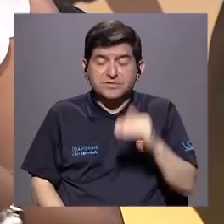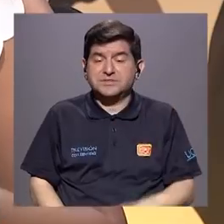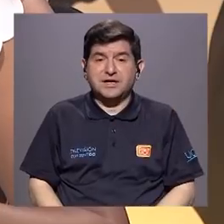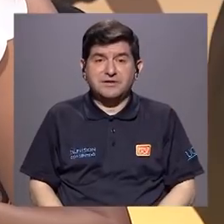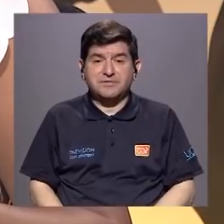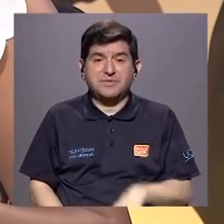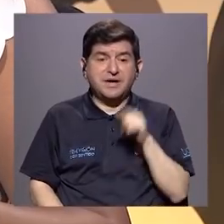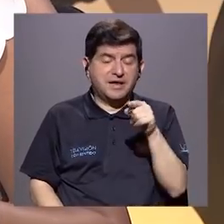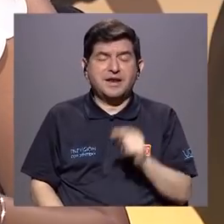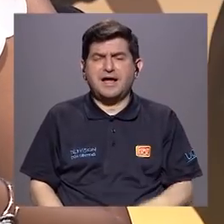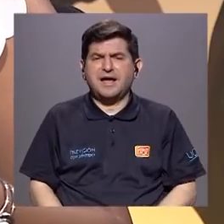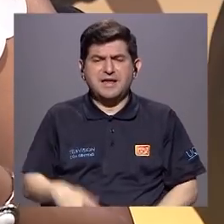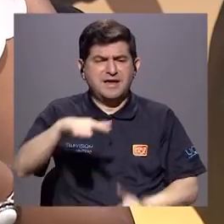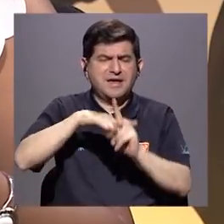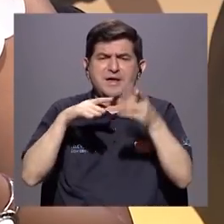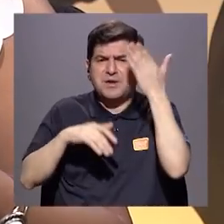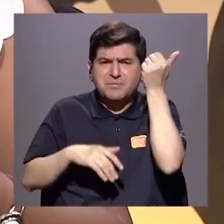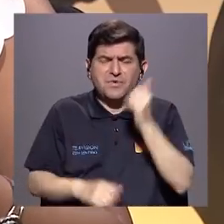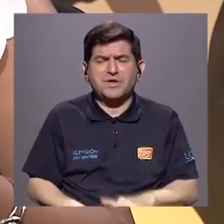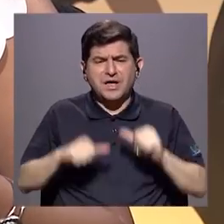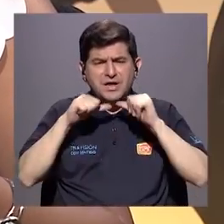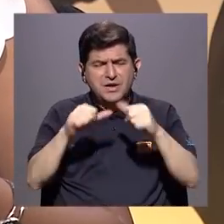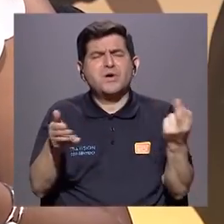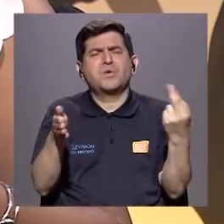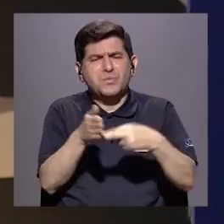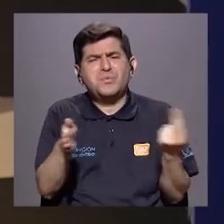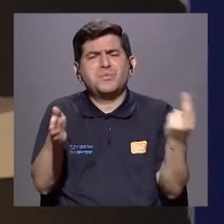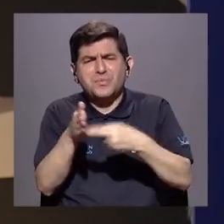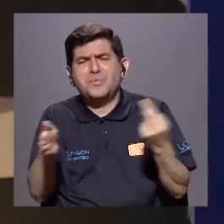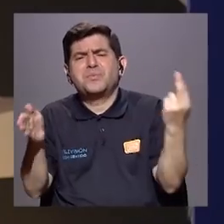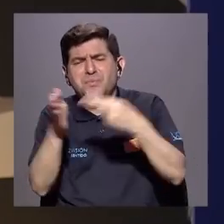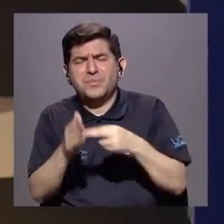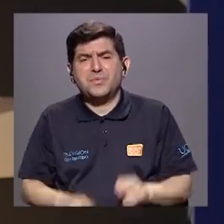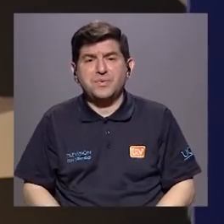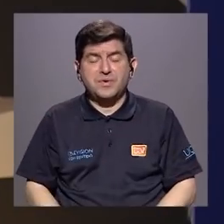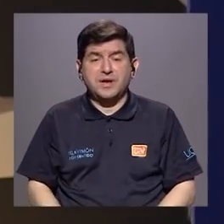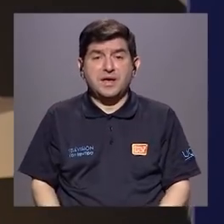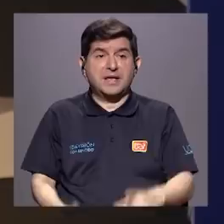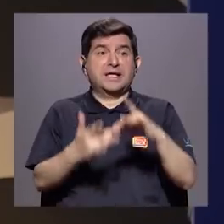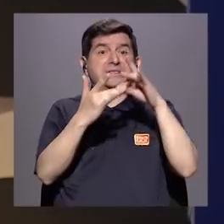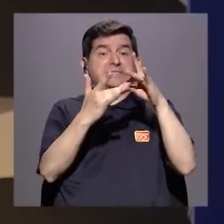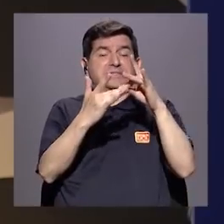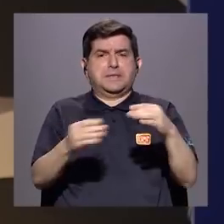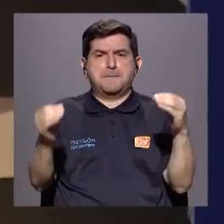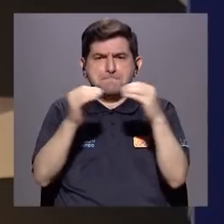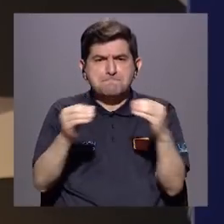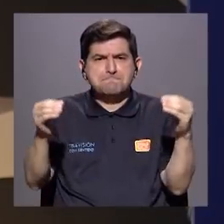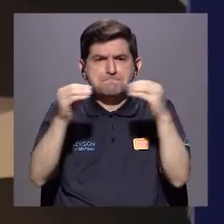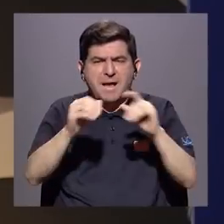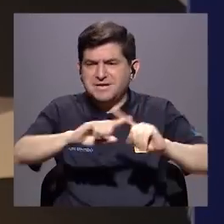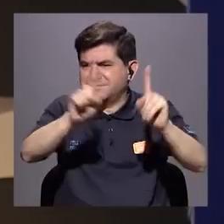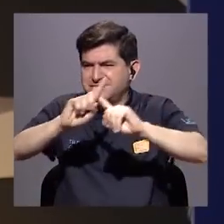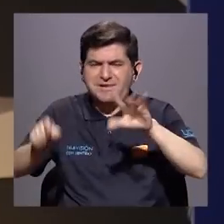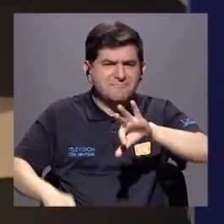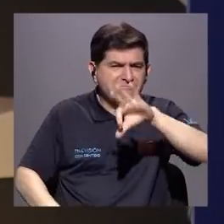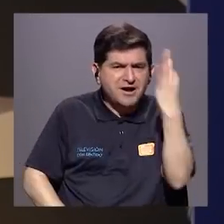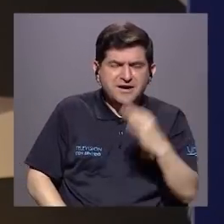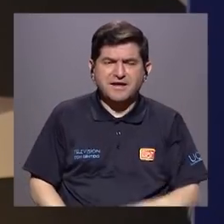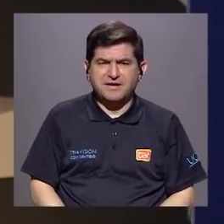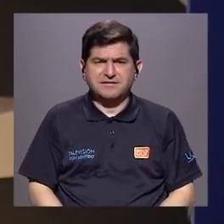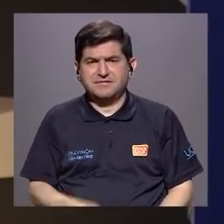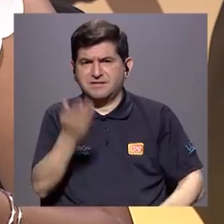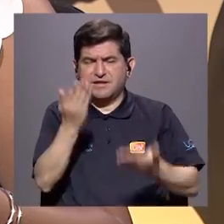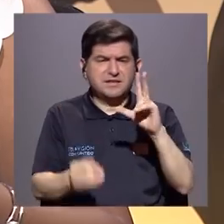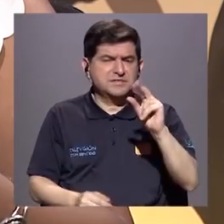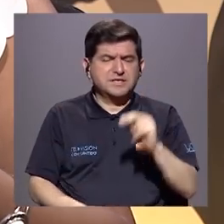habría que preguntarle a quién lo gestiona, es continuado y repetitivo, además hay mucha especialización, cada vez me lo van a hacer de maneras más distintas para que de alguna